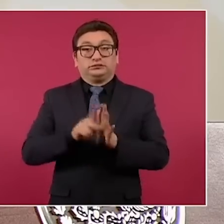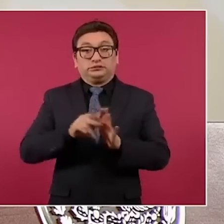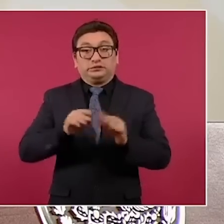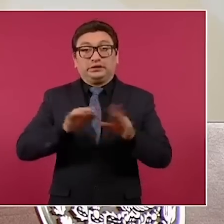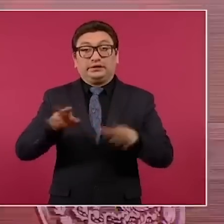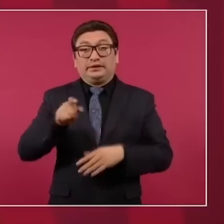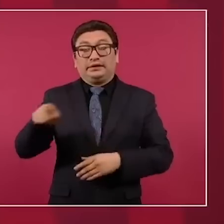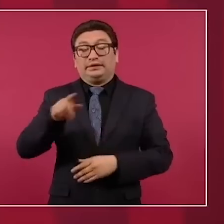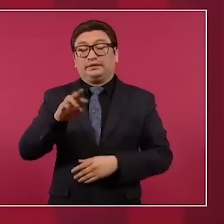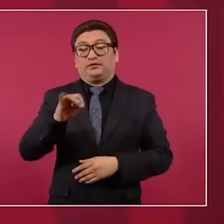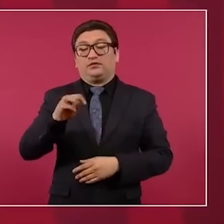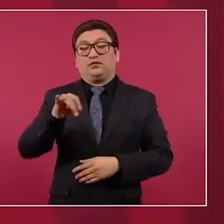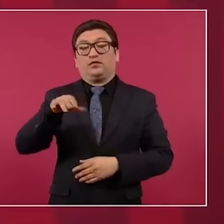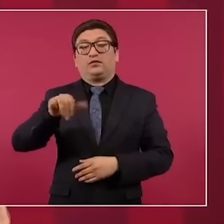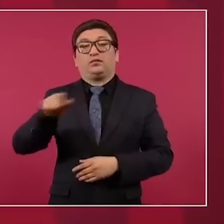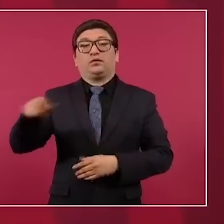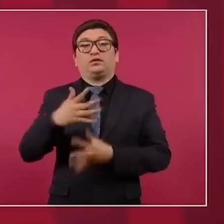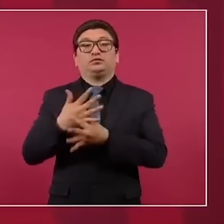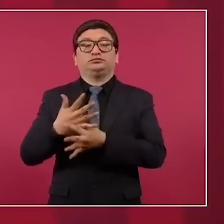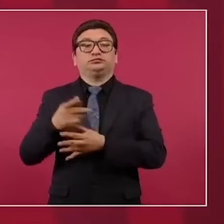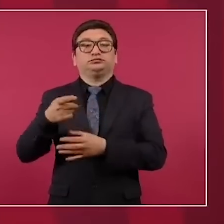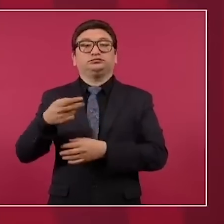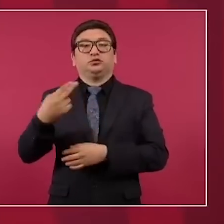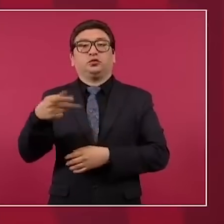quieren, ¿saben cómo le llaman?